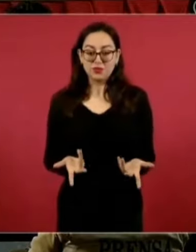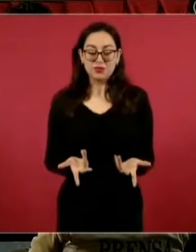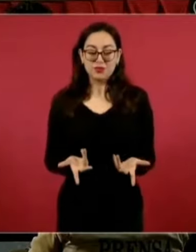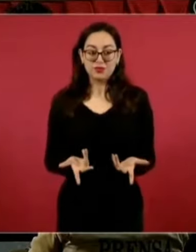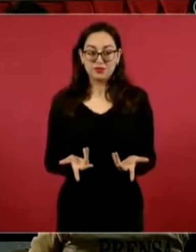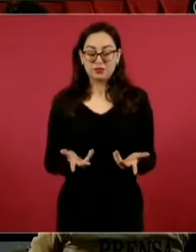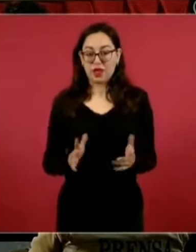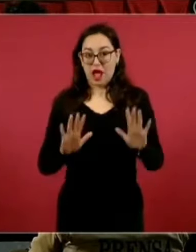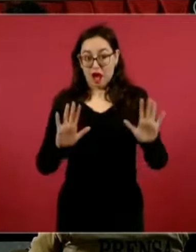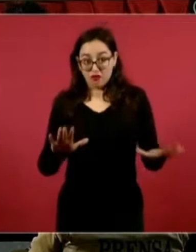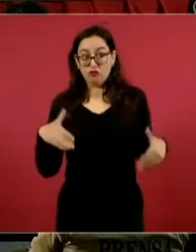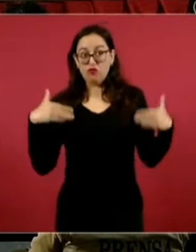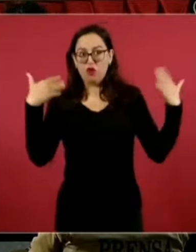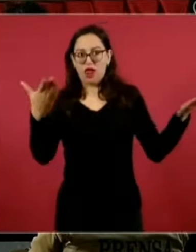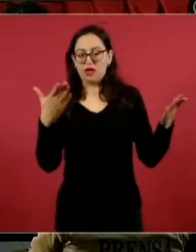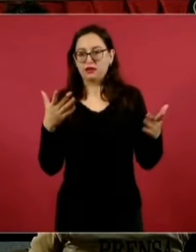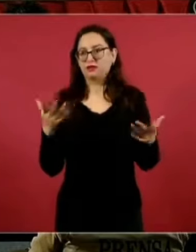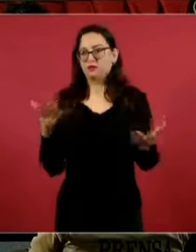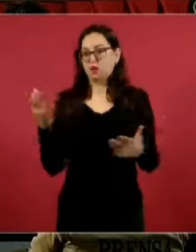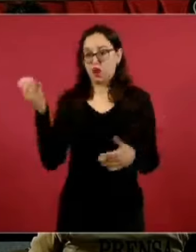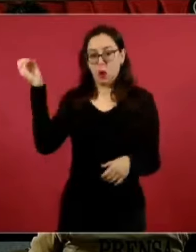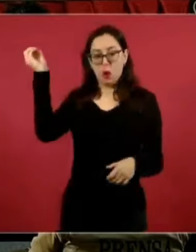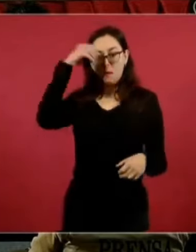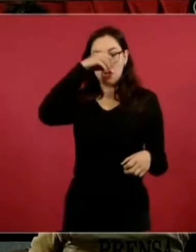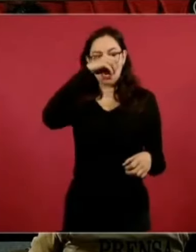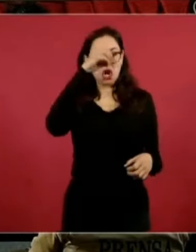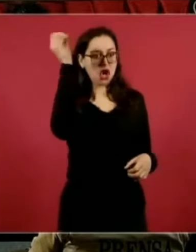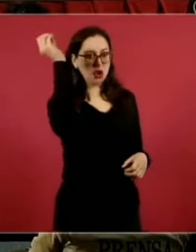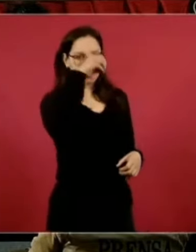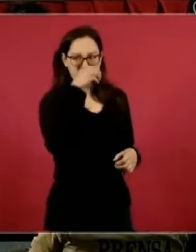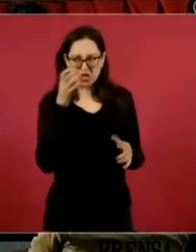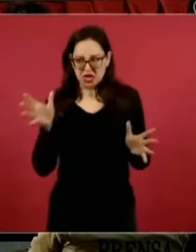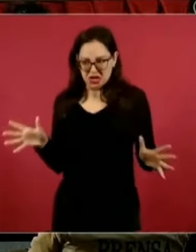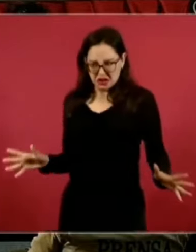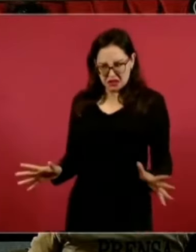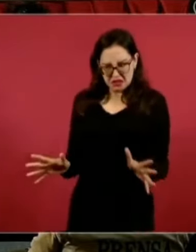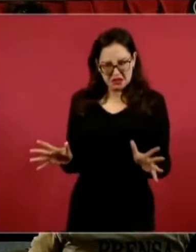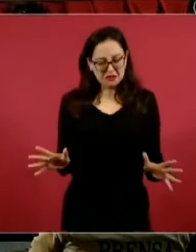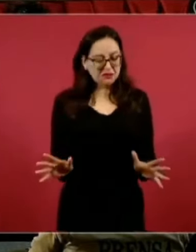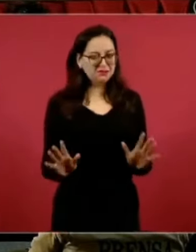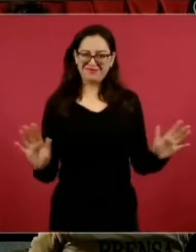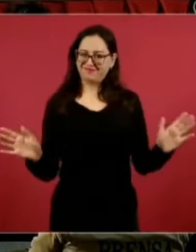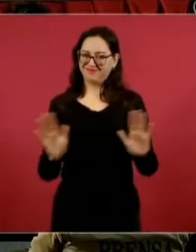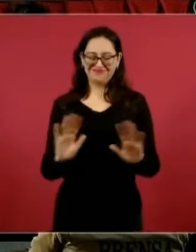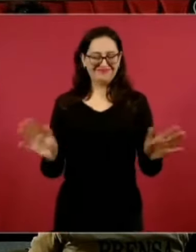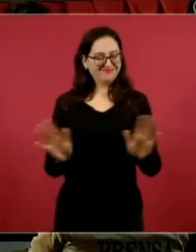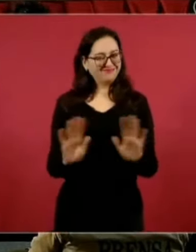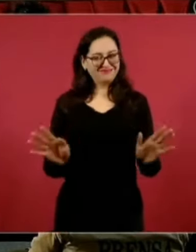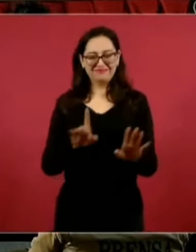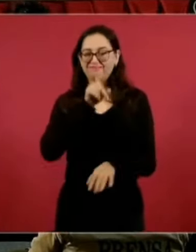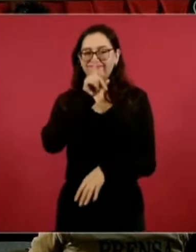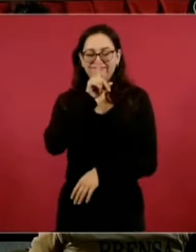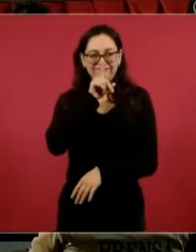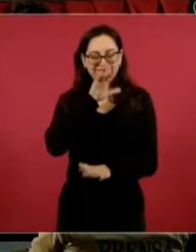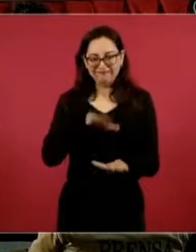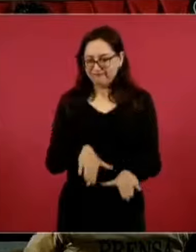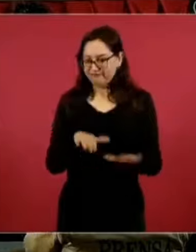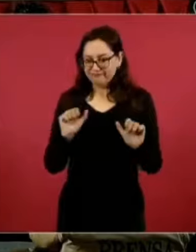esperando que se tengan pruebas